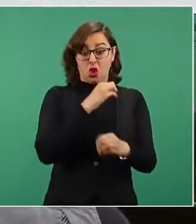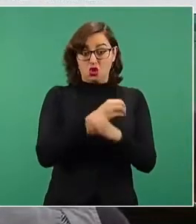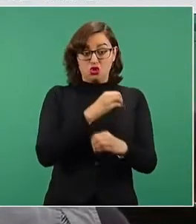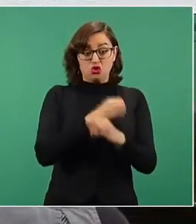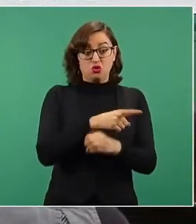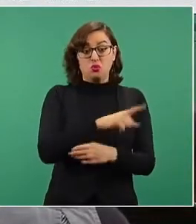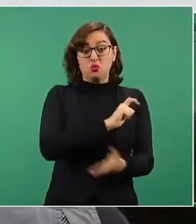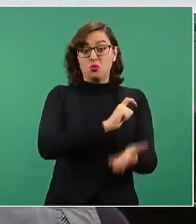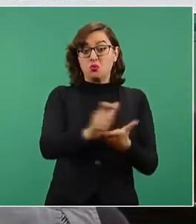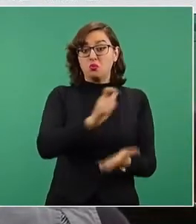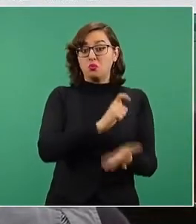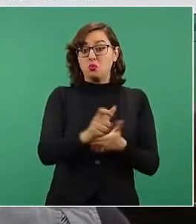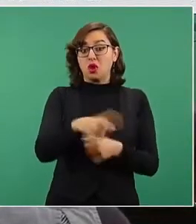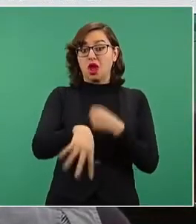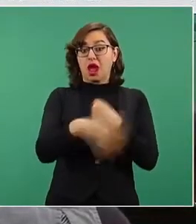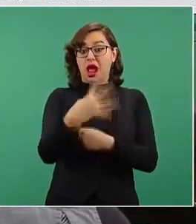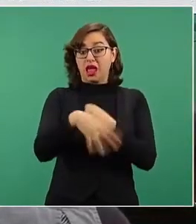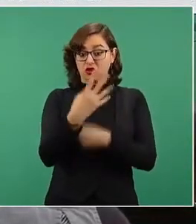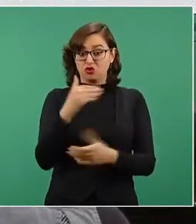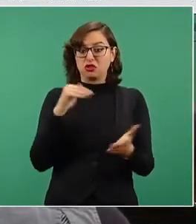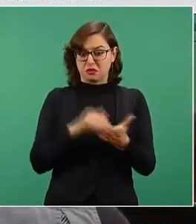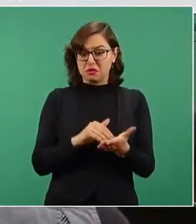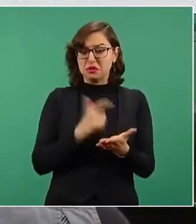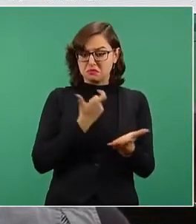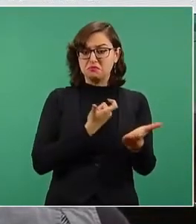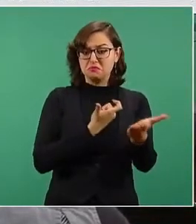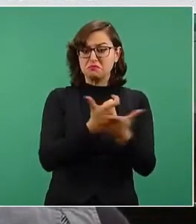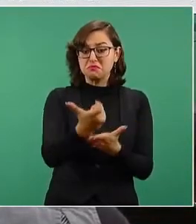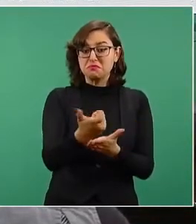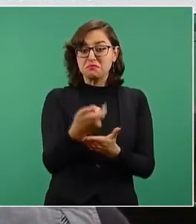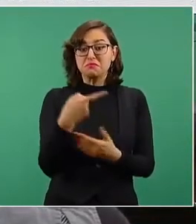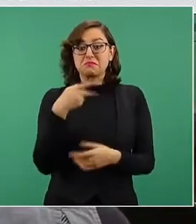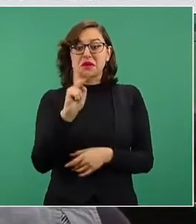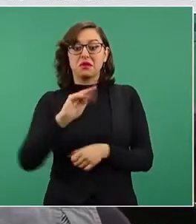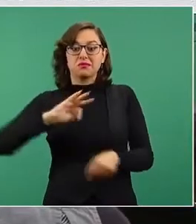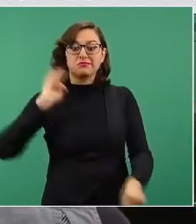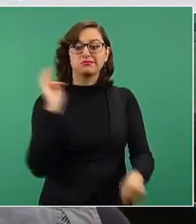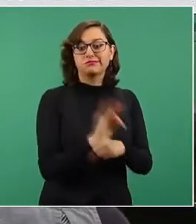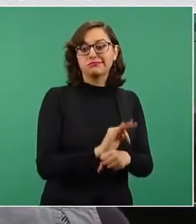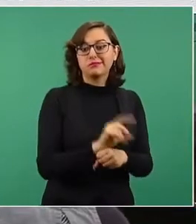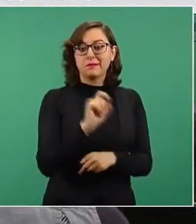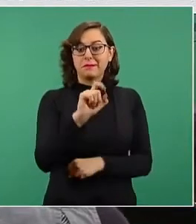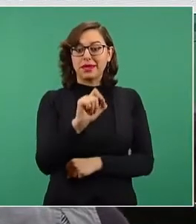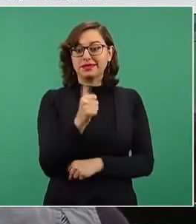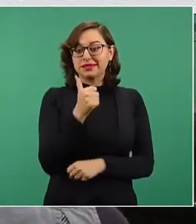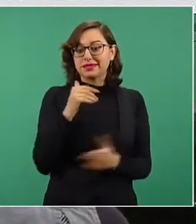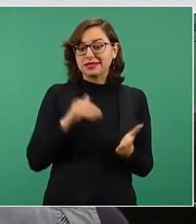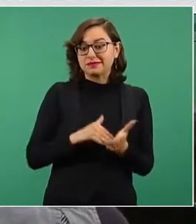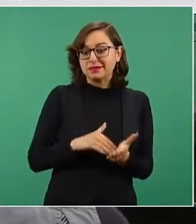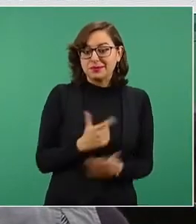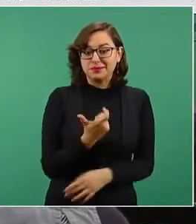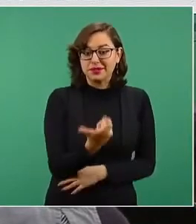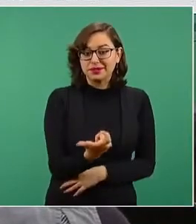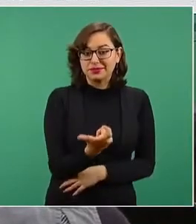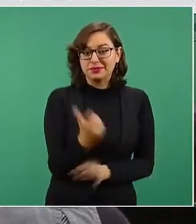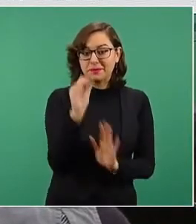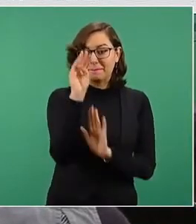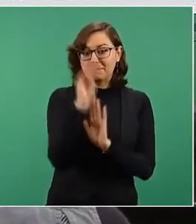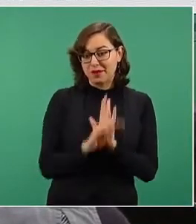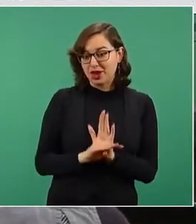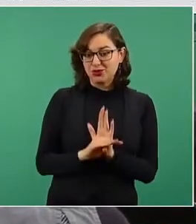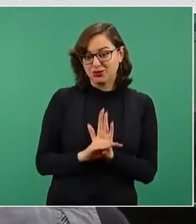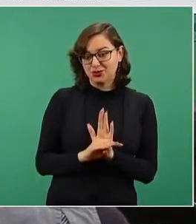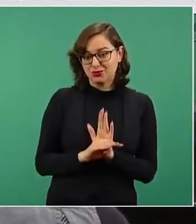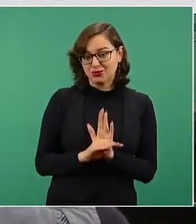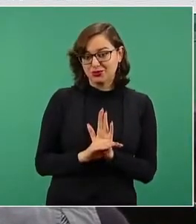comunicado, pero va a recibir un subsidio de 26 mil pesos en ese recibo, o sea, por esa cantidad de energía que está consumiendo.